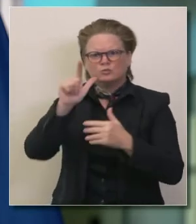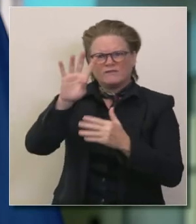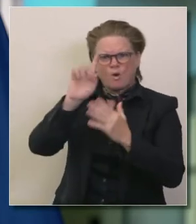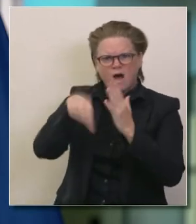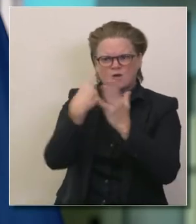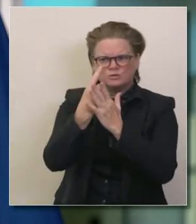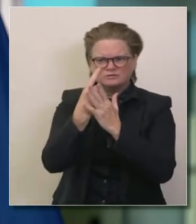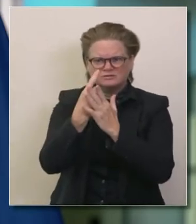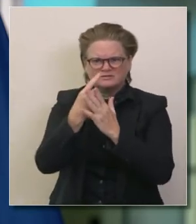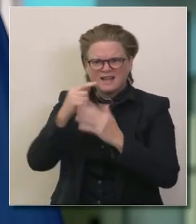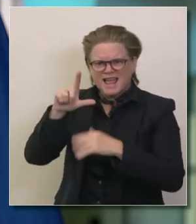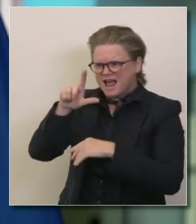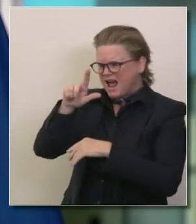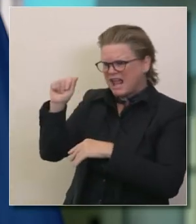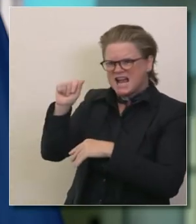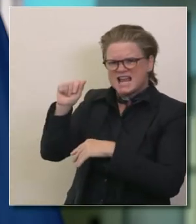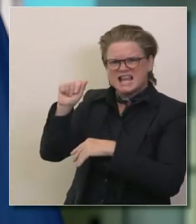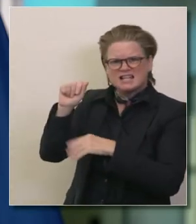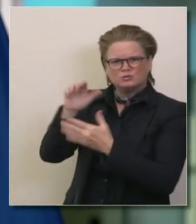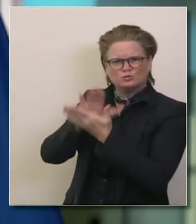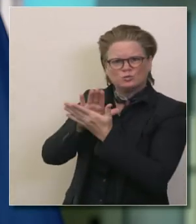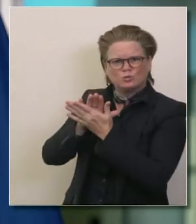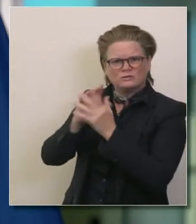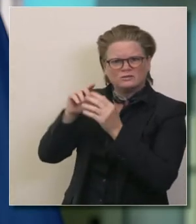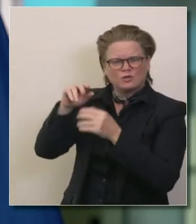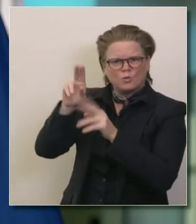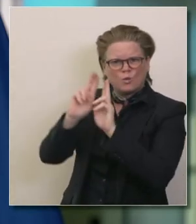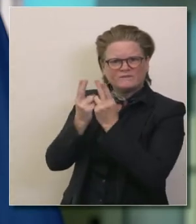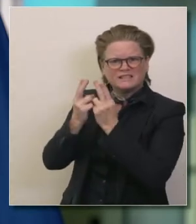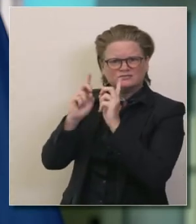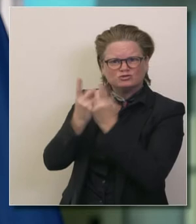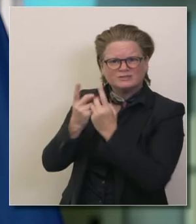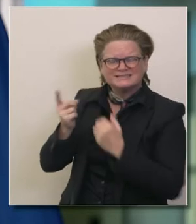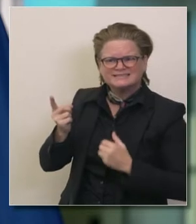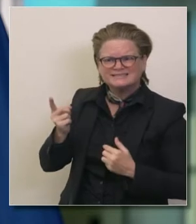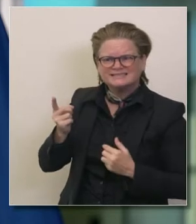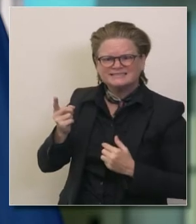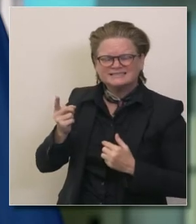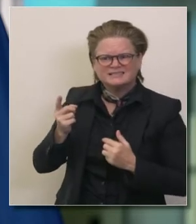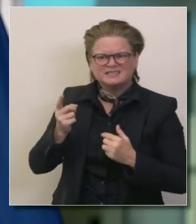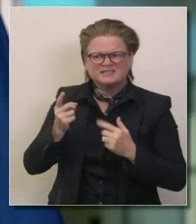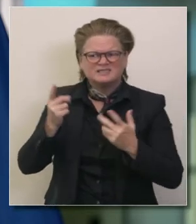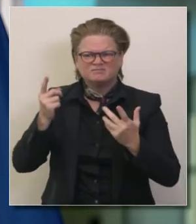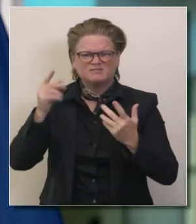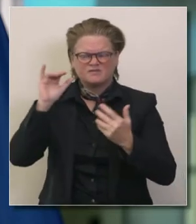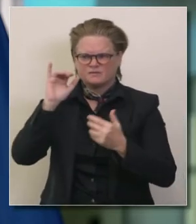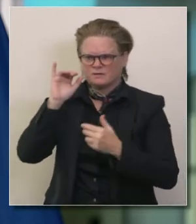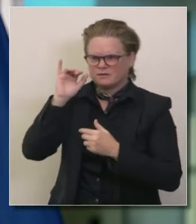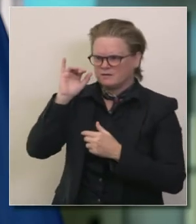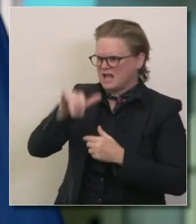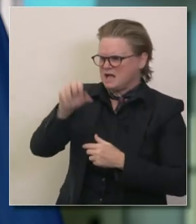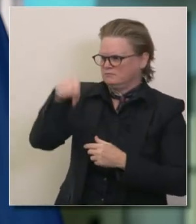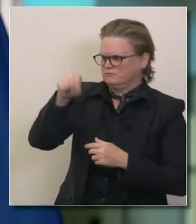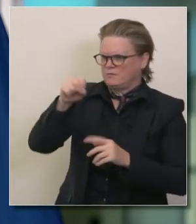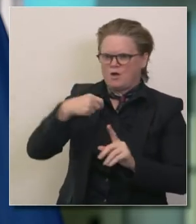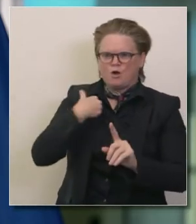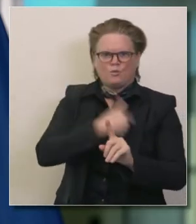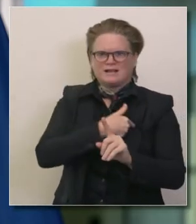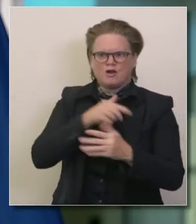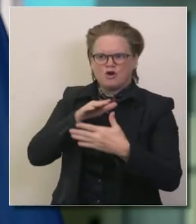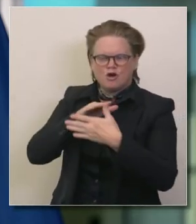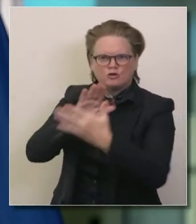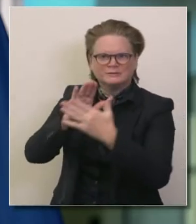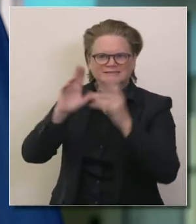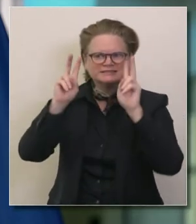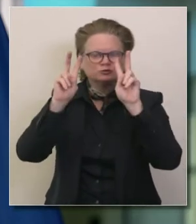escolar unificado de los ángeles así que espero que estén percatados del compromiso la forma que aborda el estado las